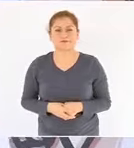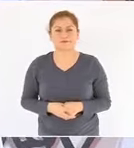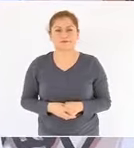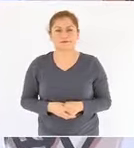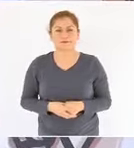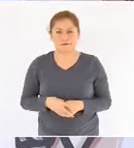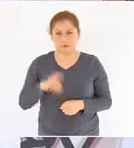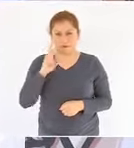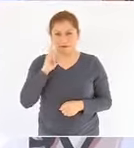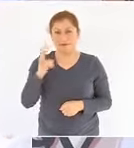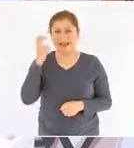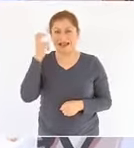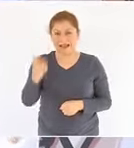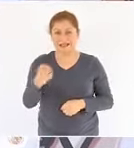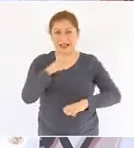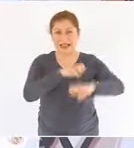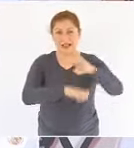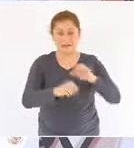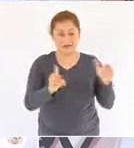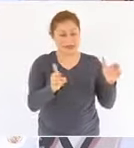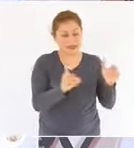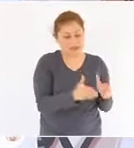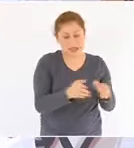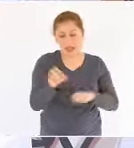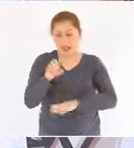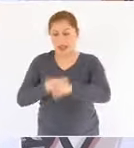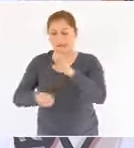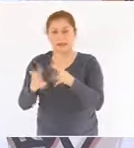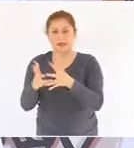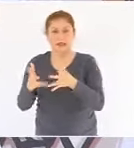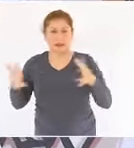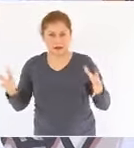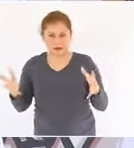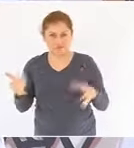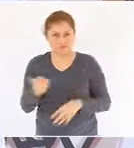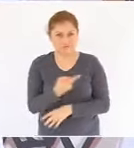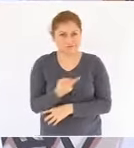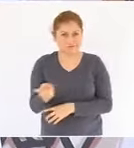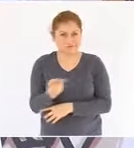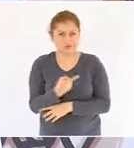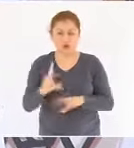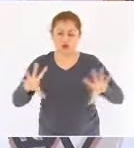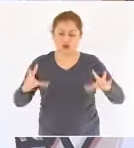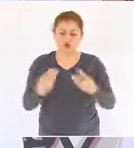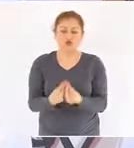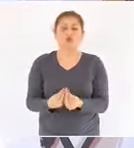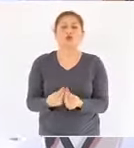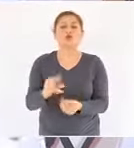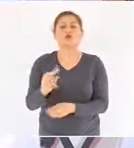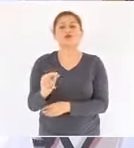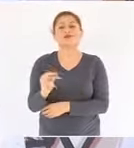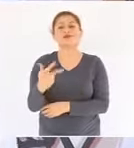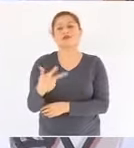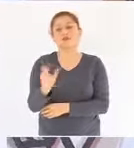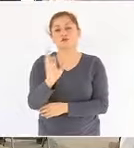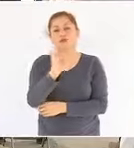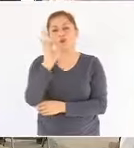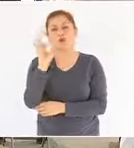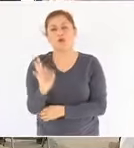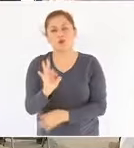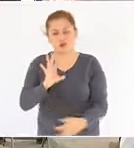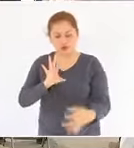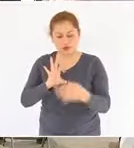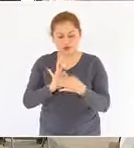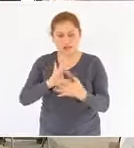segmentos, micros y pequeñas empresas, conforman el 88% del total de los contratos